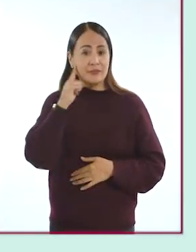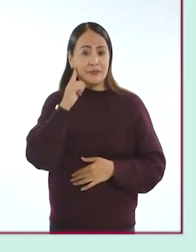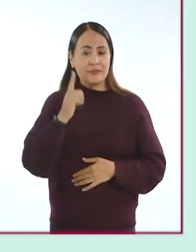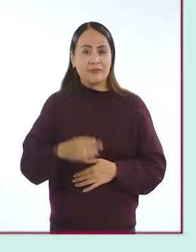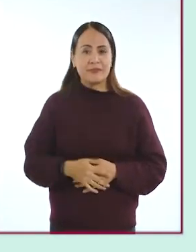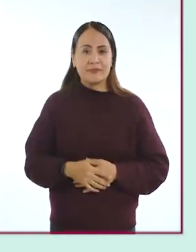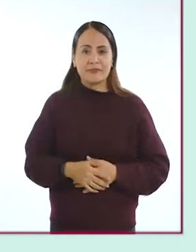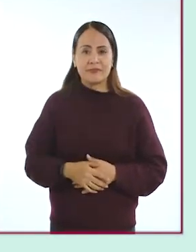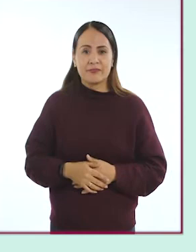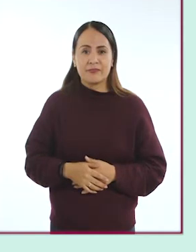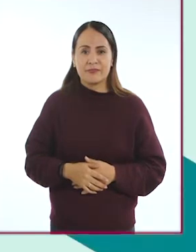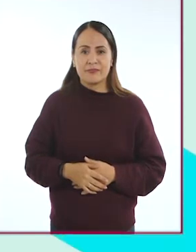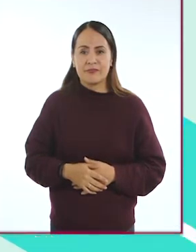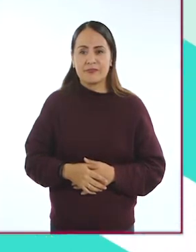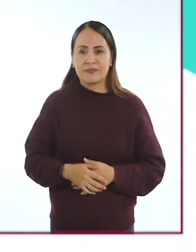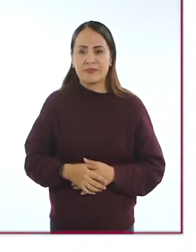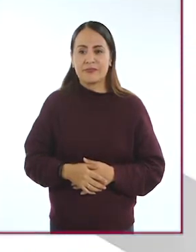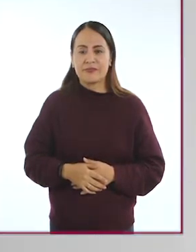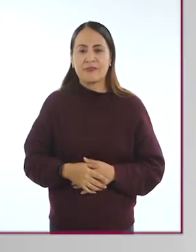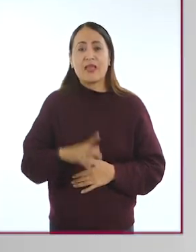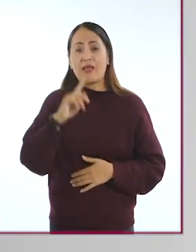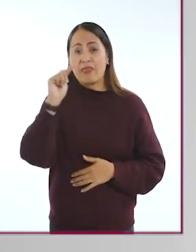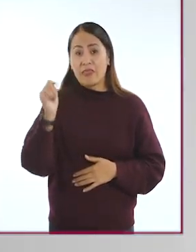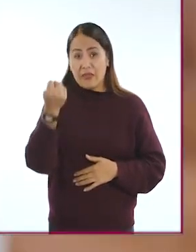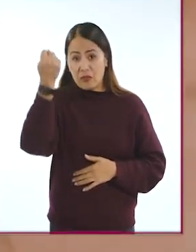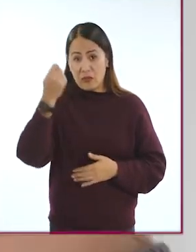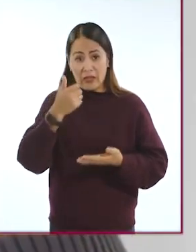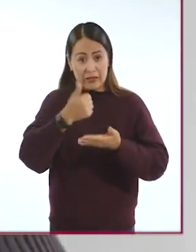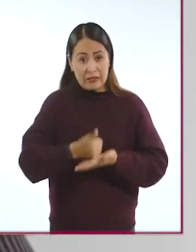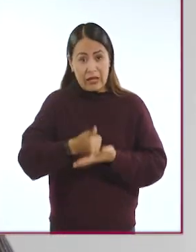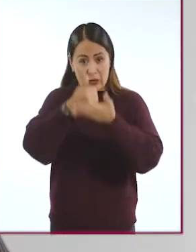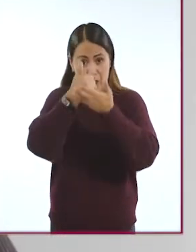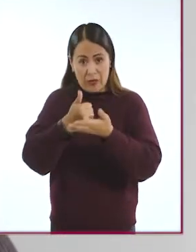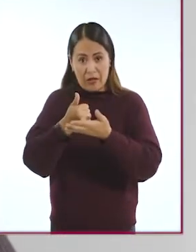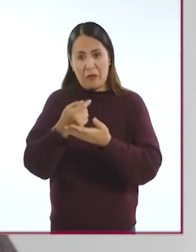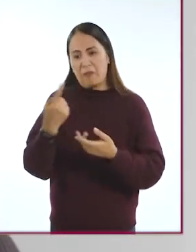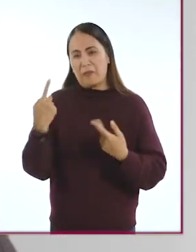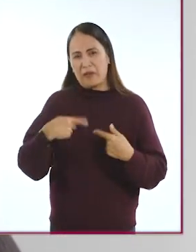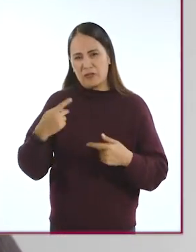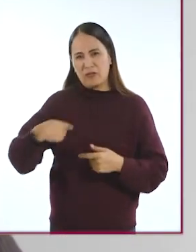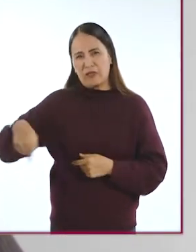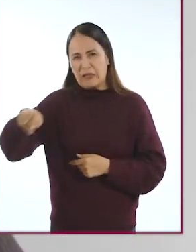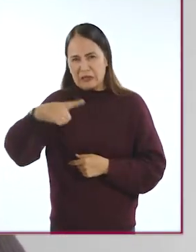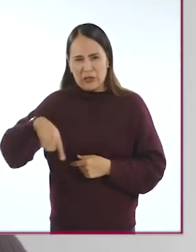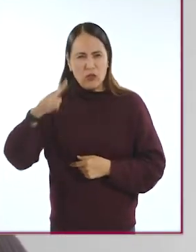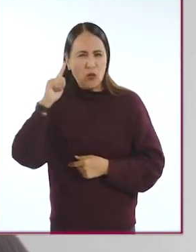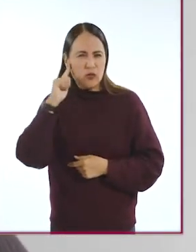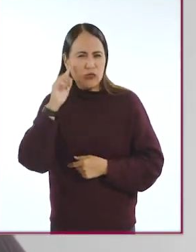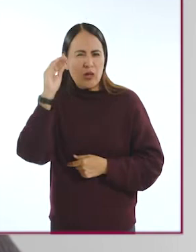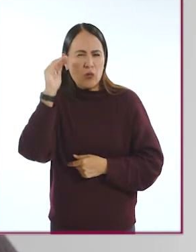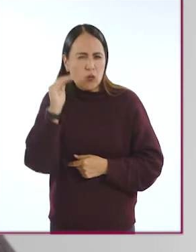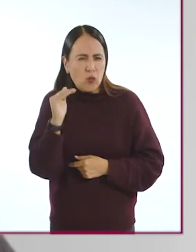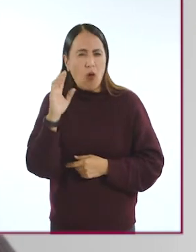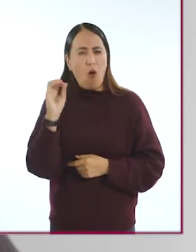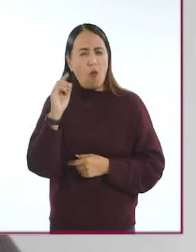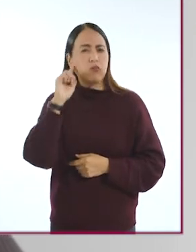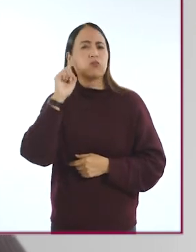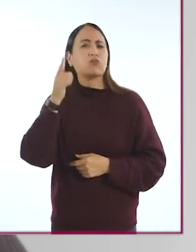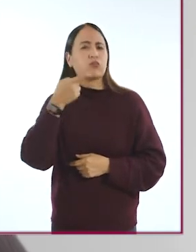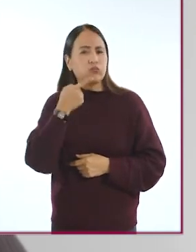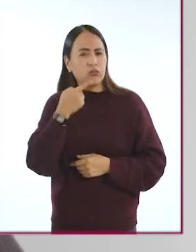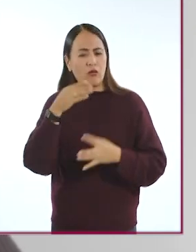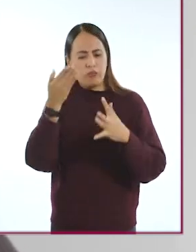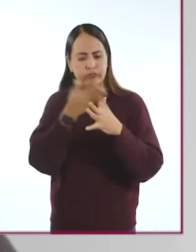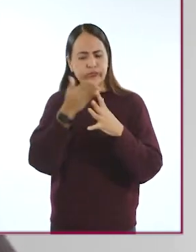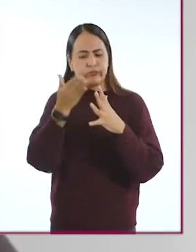Audición Las tecnologías asistivas que ayudan a las personas con limitaciones auditivas se pueden